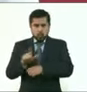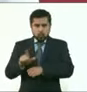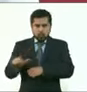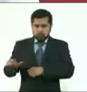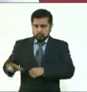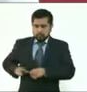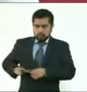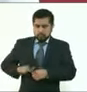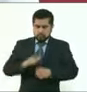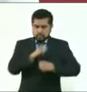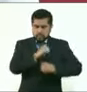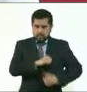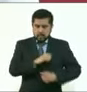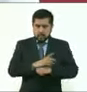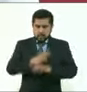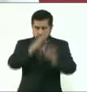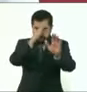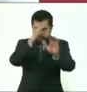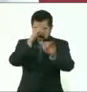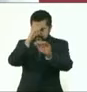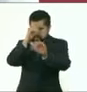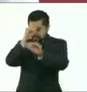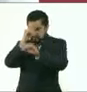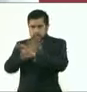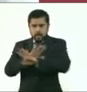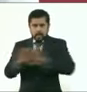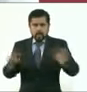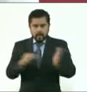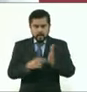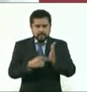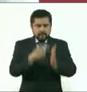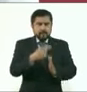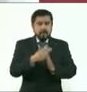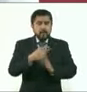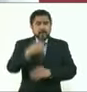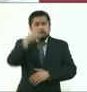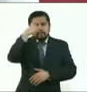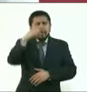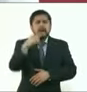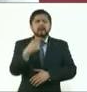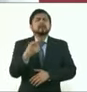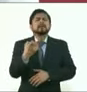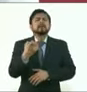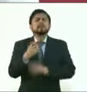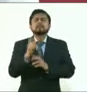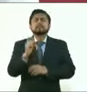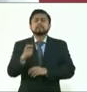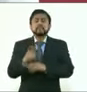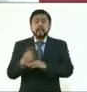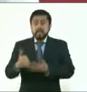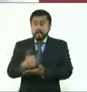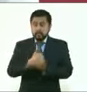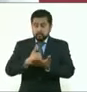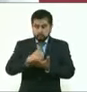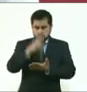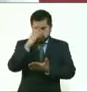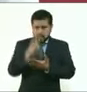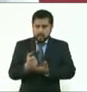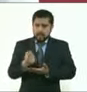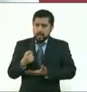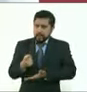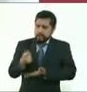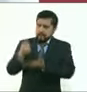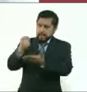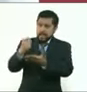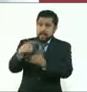un convenio para que el Estado, en este caso la ciudad, ponga la mitad de los recursos y